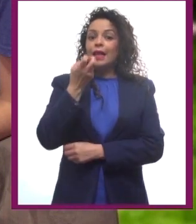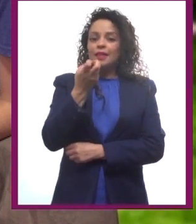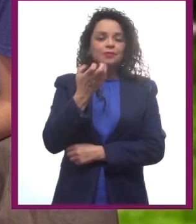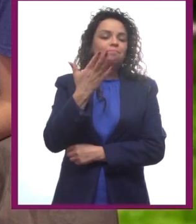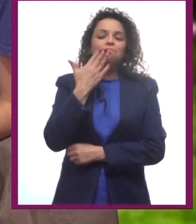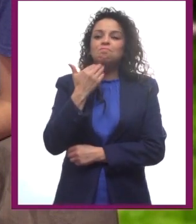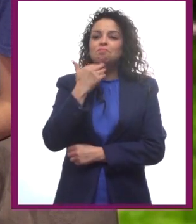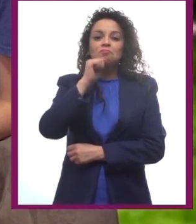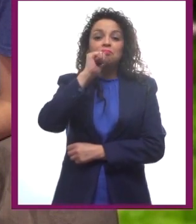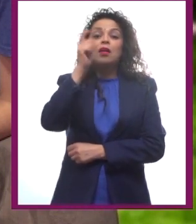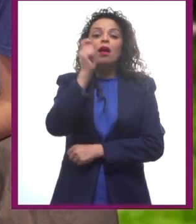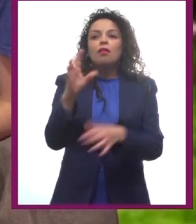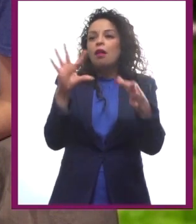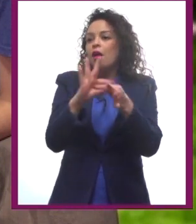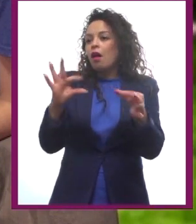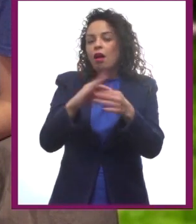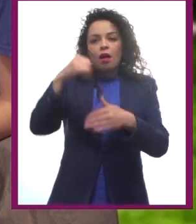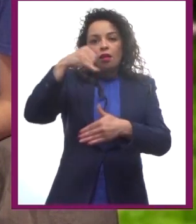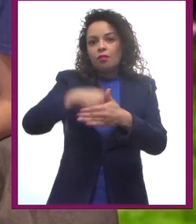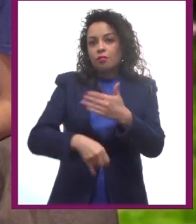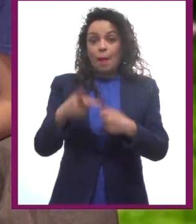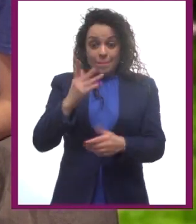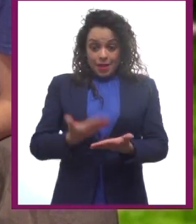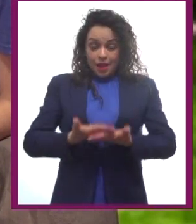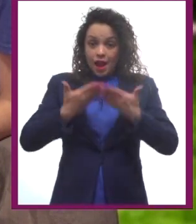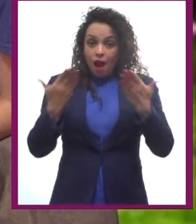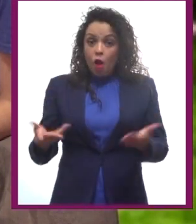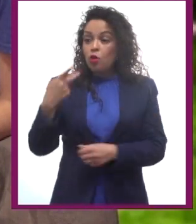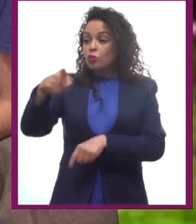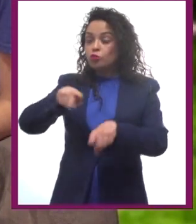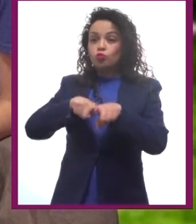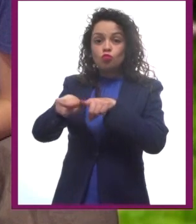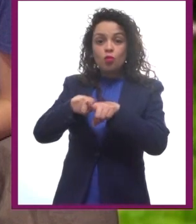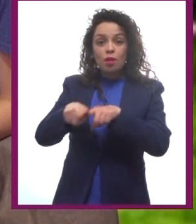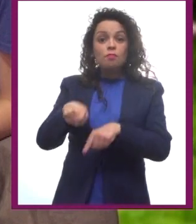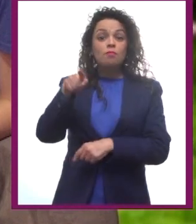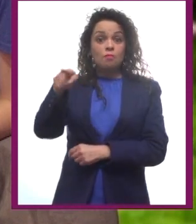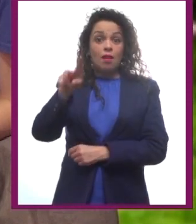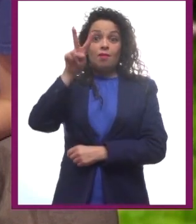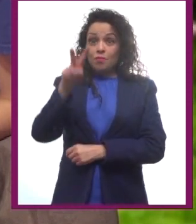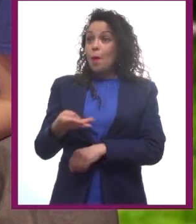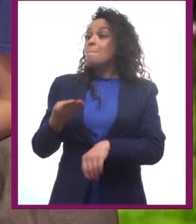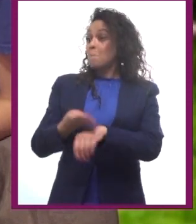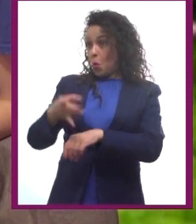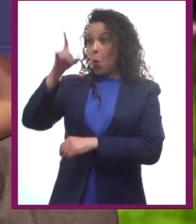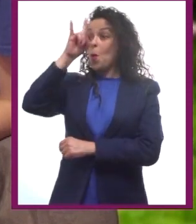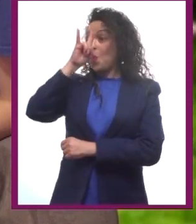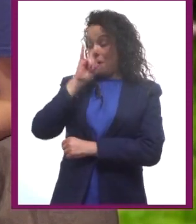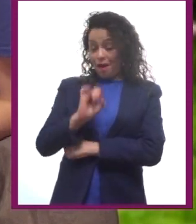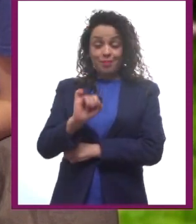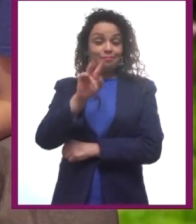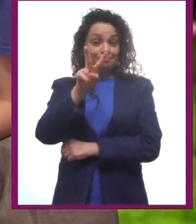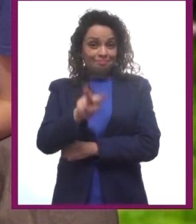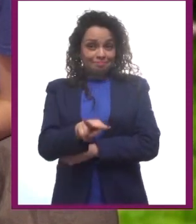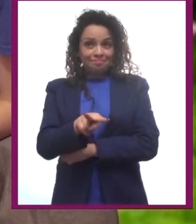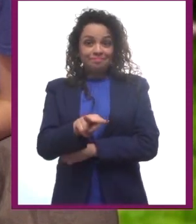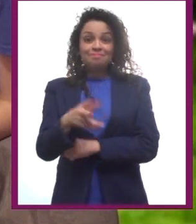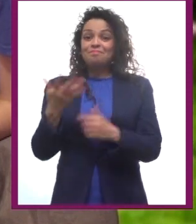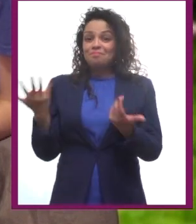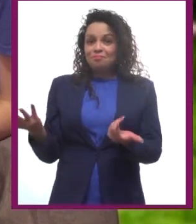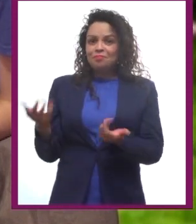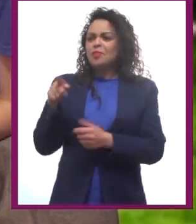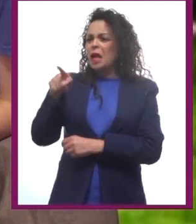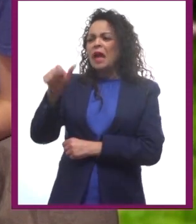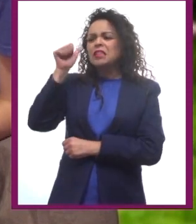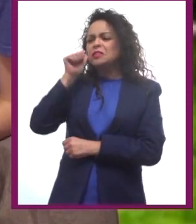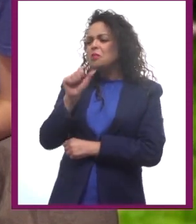habría nada que contar. Pero ahora, gracias a que su hermano, muy galán, por cierto, que la sacó de su zona de